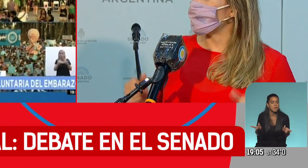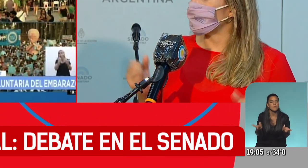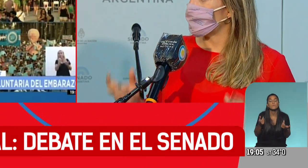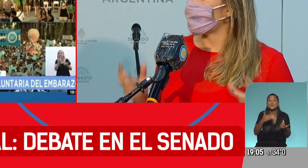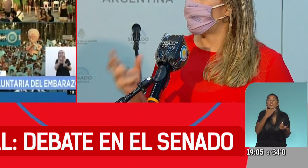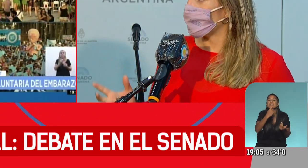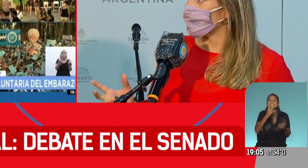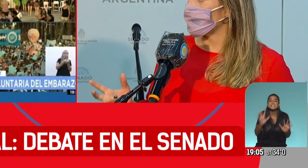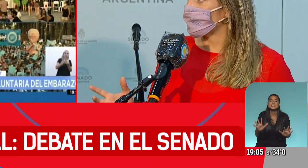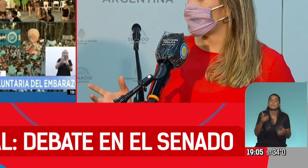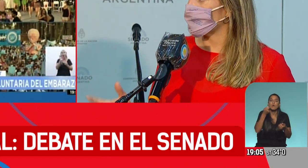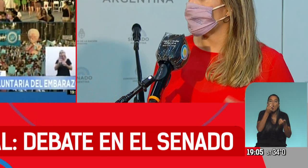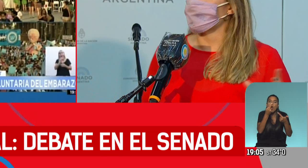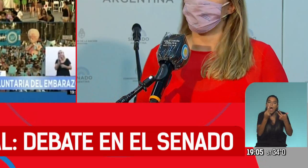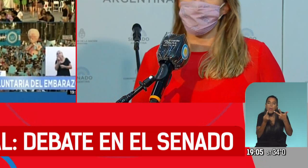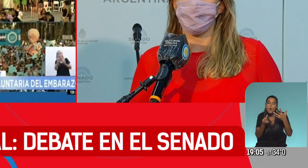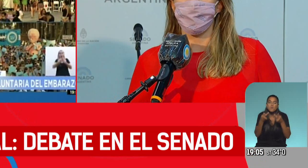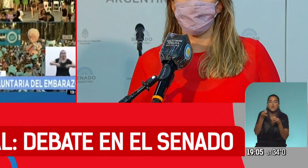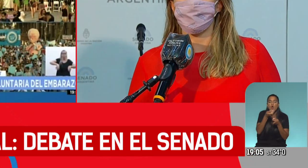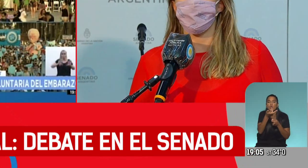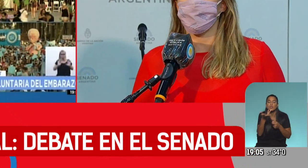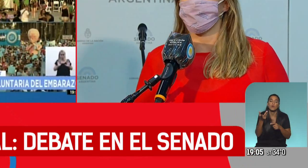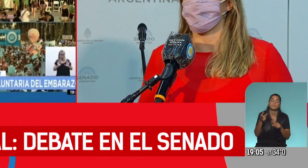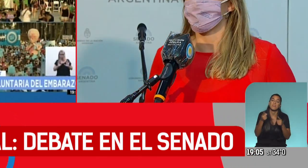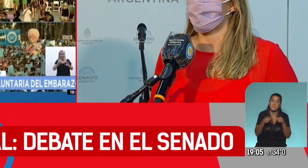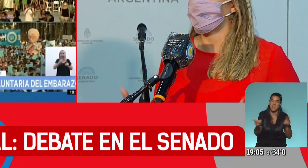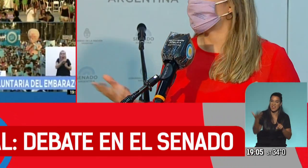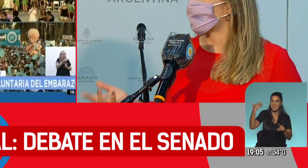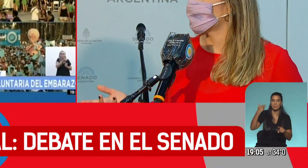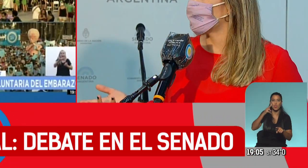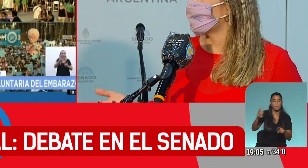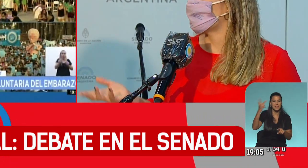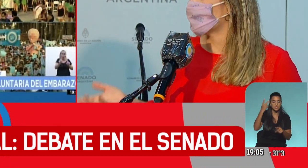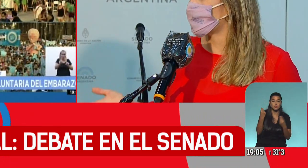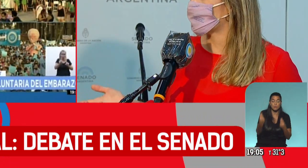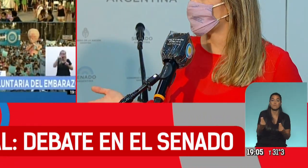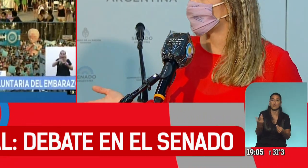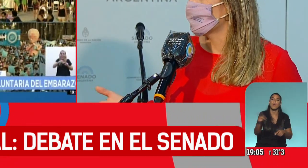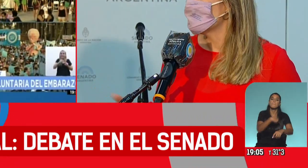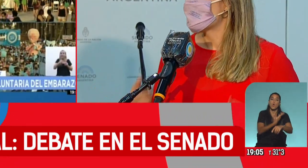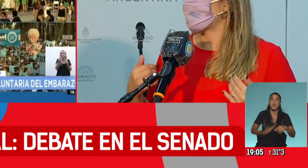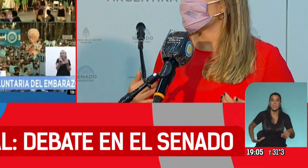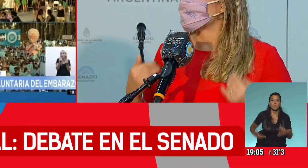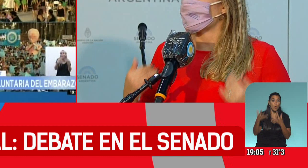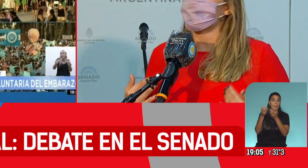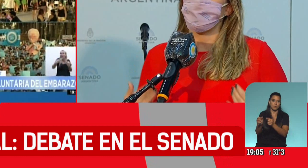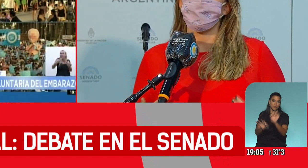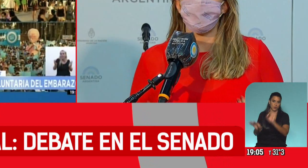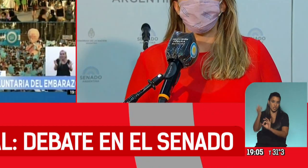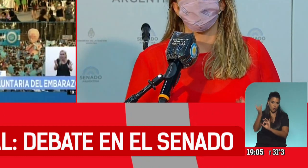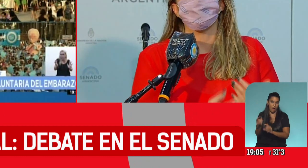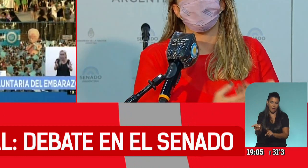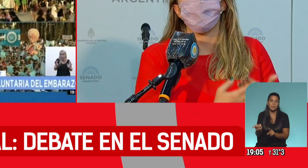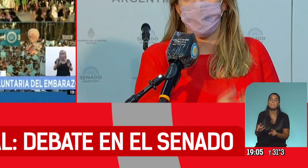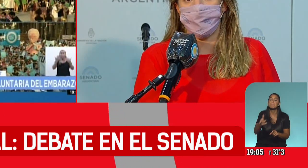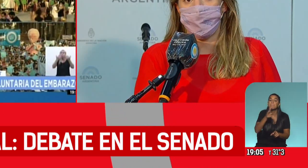se va a definir tanto por los porotos en esta oportunidad, diferencia del 2018, teniendo en cuenta que el Ejecutivo apoya el proyecto, creo que se va a definir